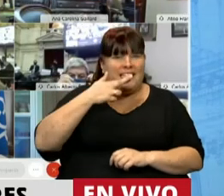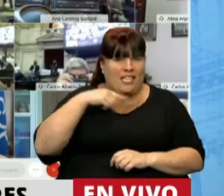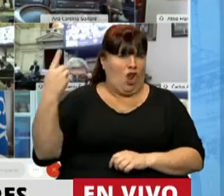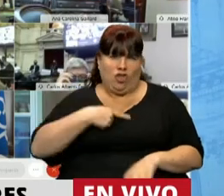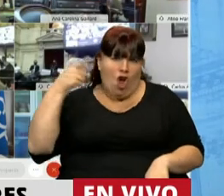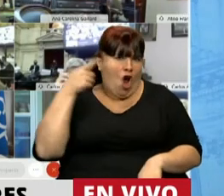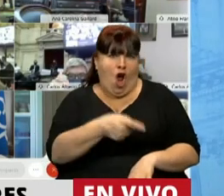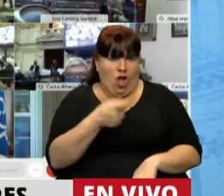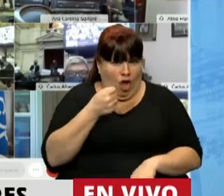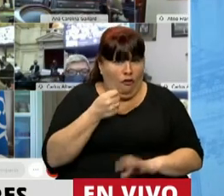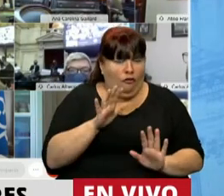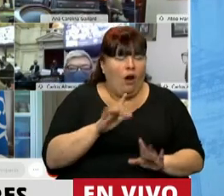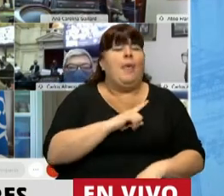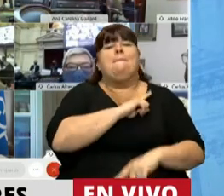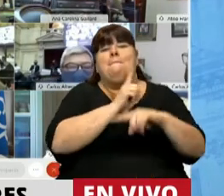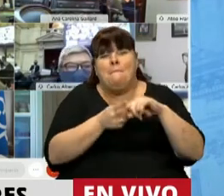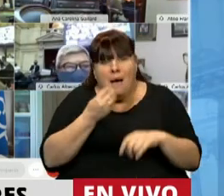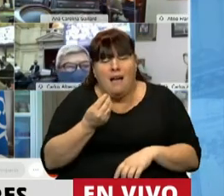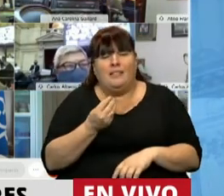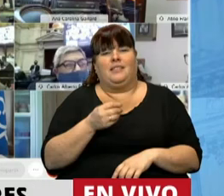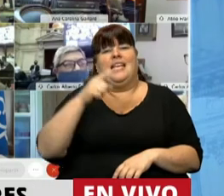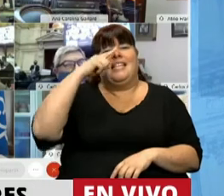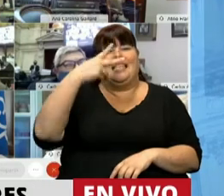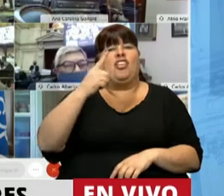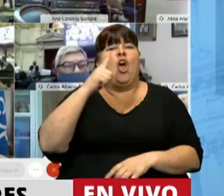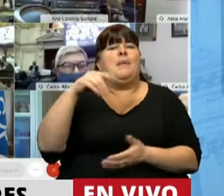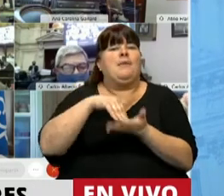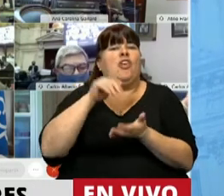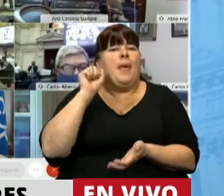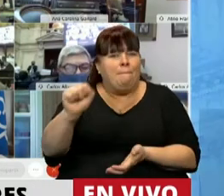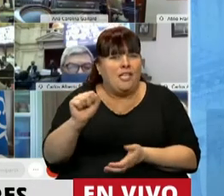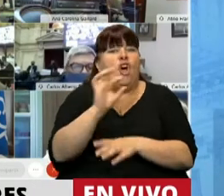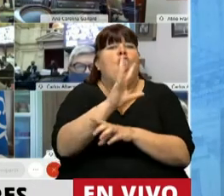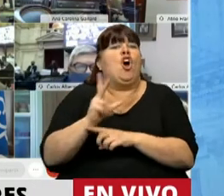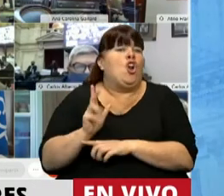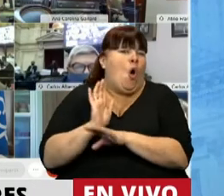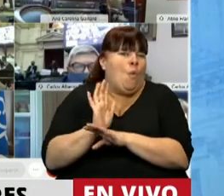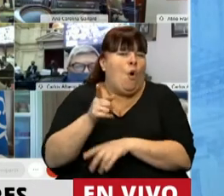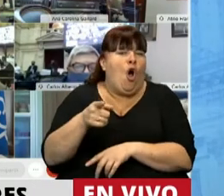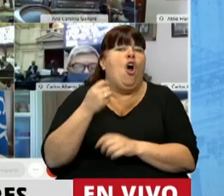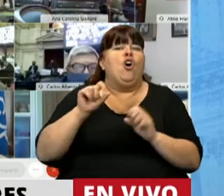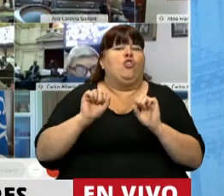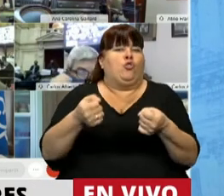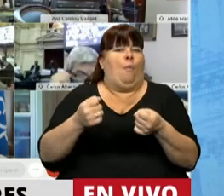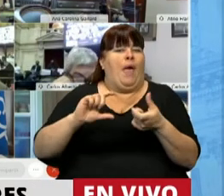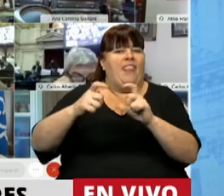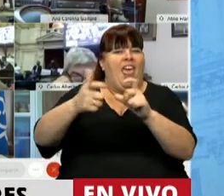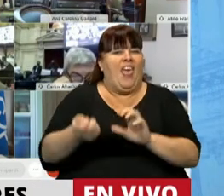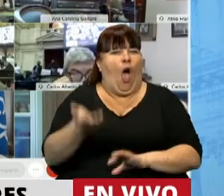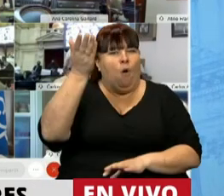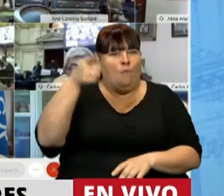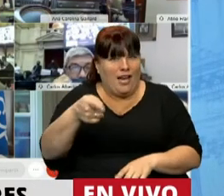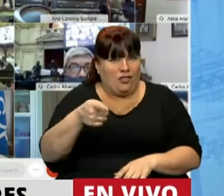a la que nos opusimos fuertemente, sino también los 72.000 millones de pesos que se robaron con la suspensión de esa movilidad,